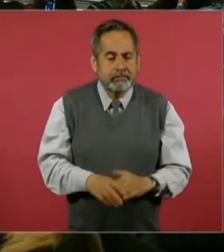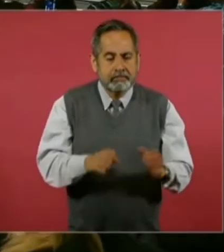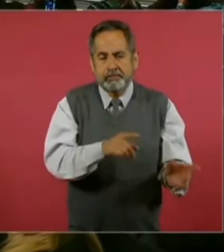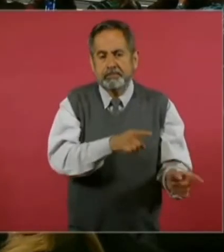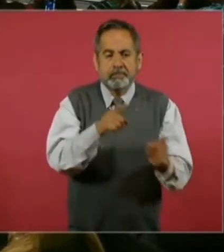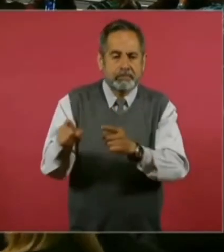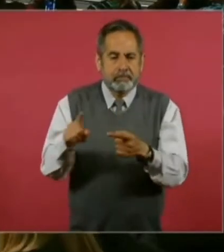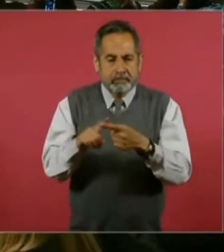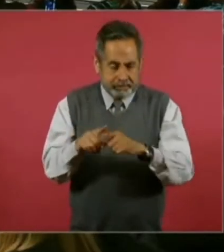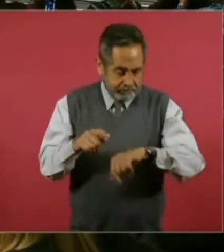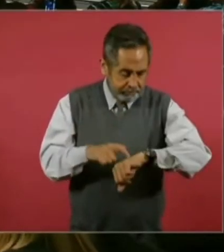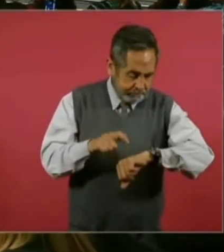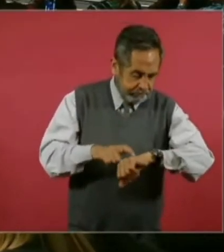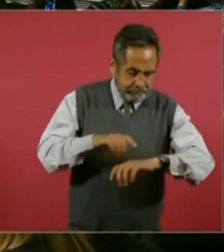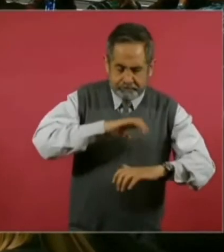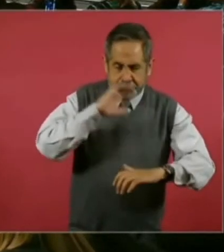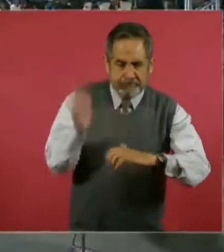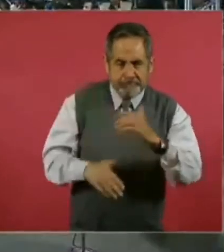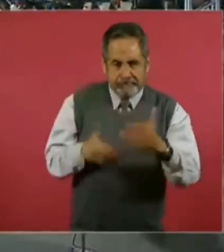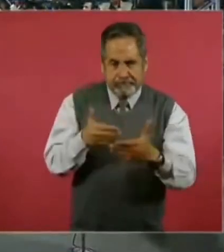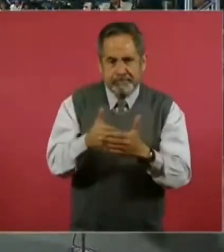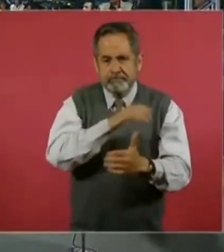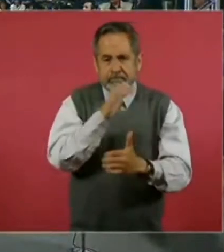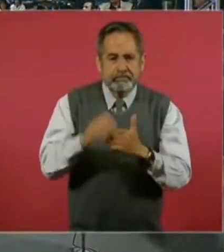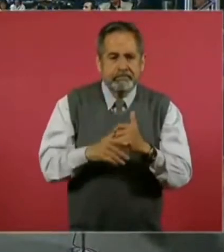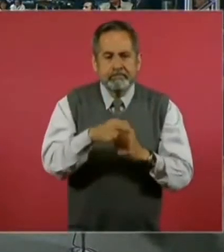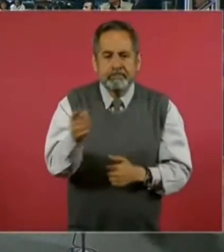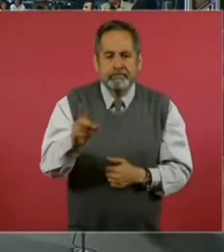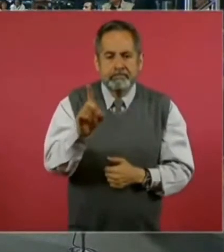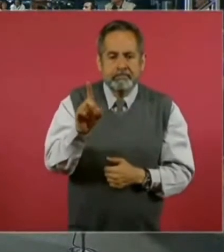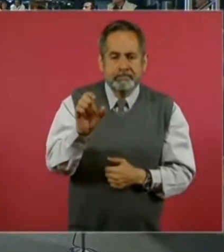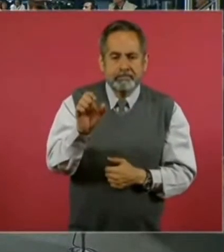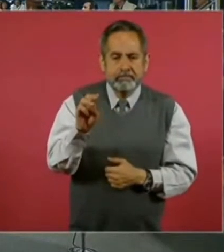La palabra ya estamos terminando a Demian.